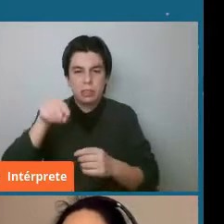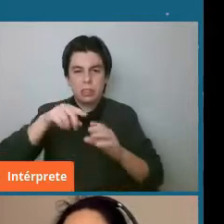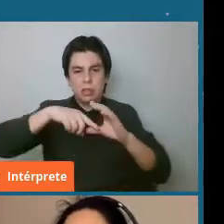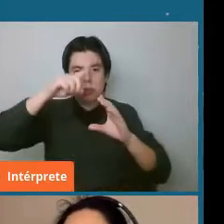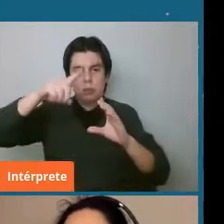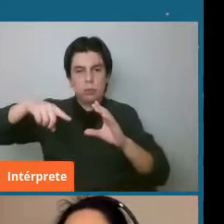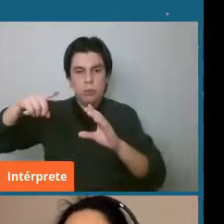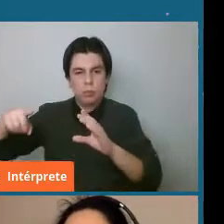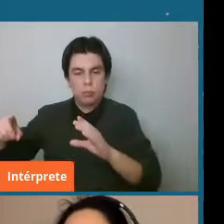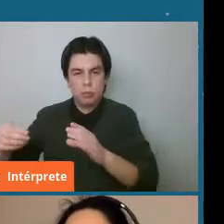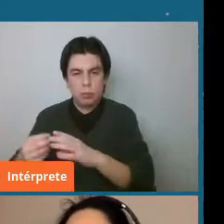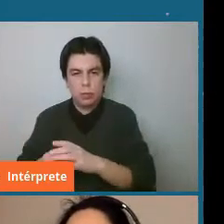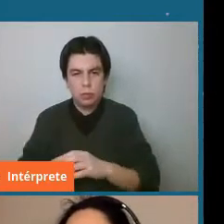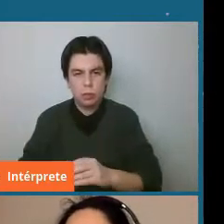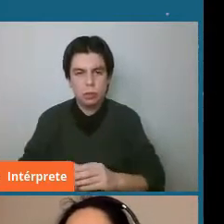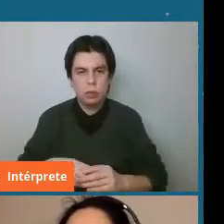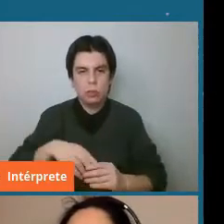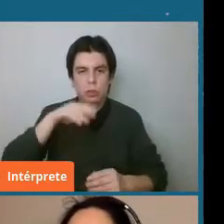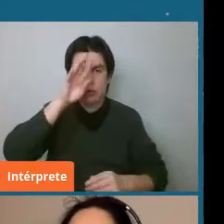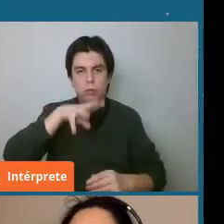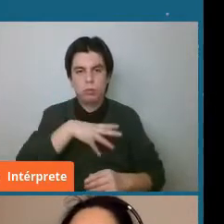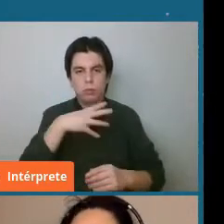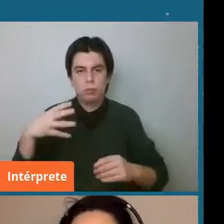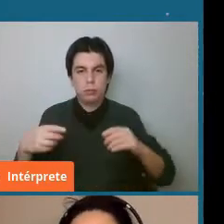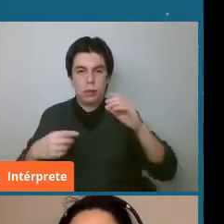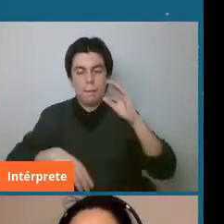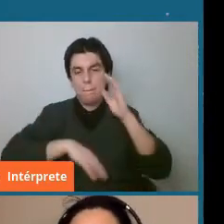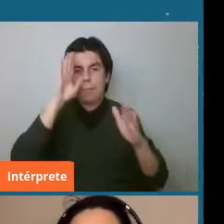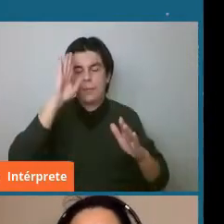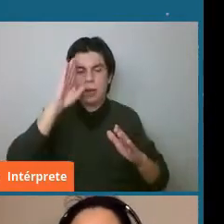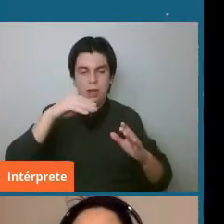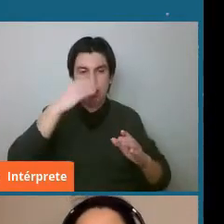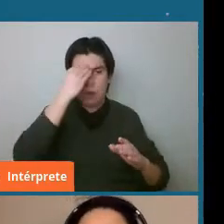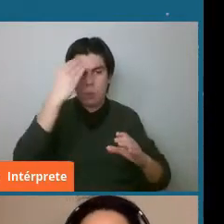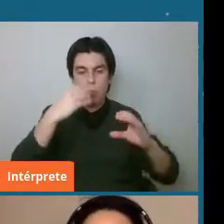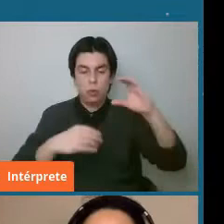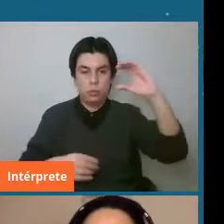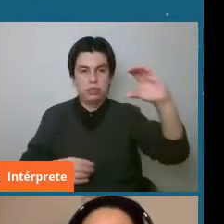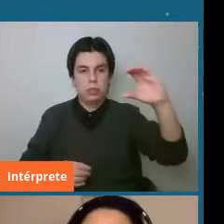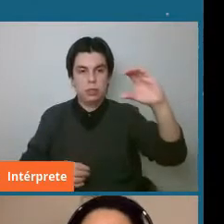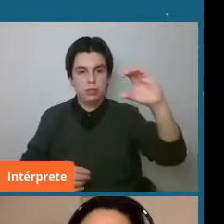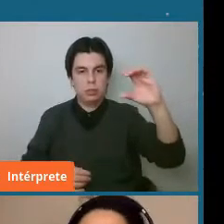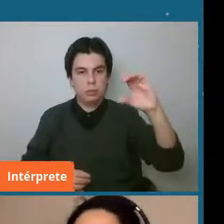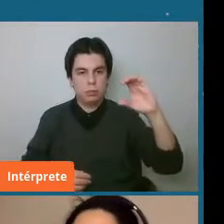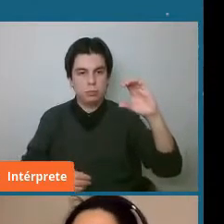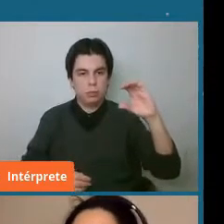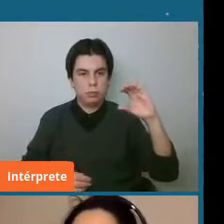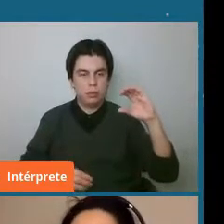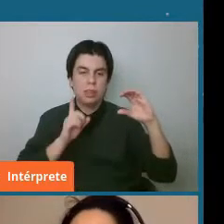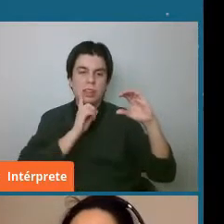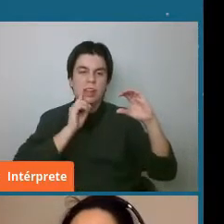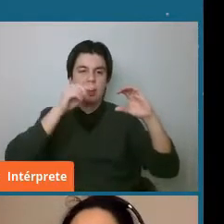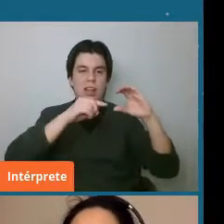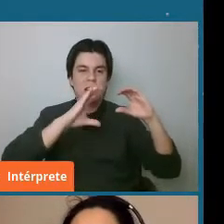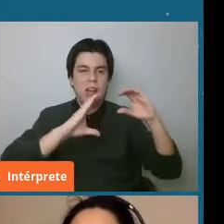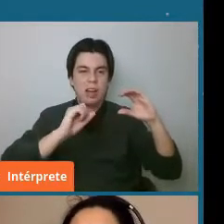Entonces, acá están los más comunes, uno de los más comunes es el tipo C que tiene carbón